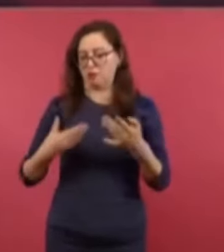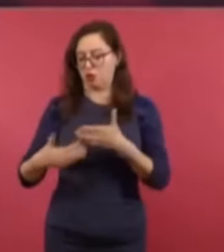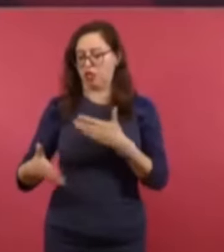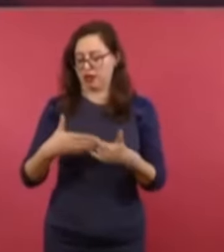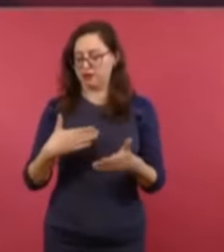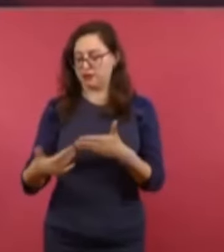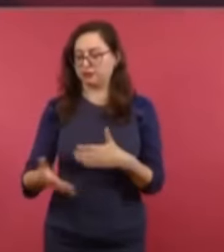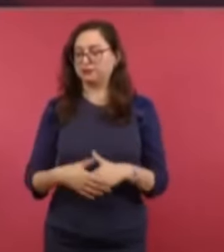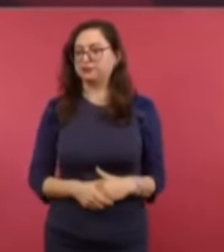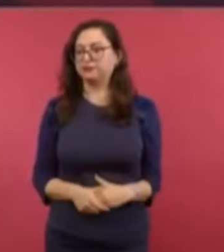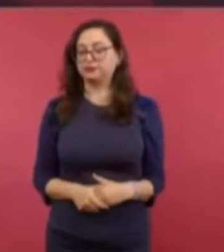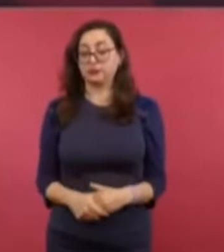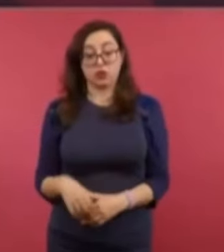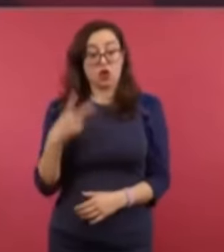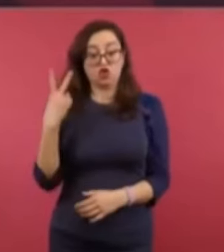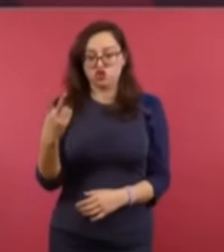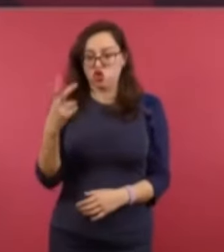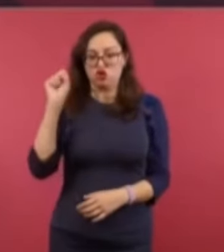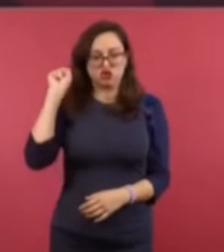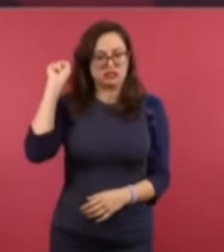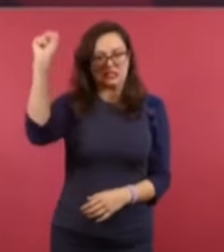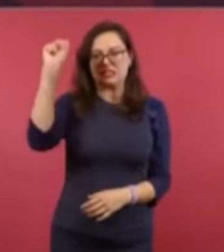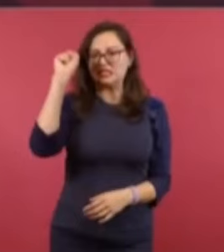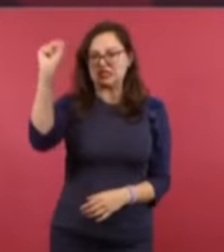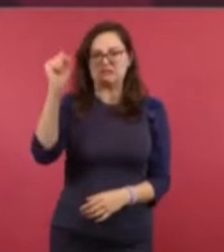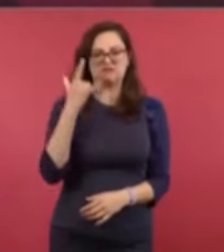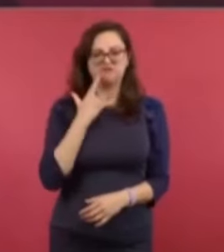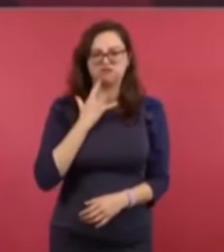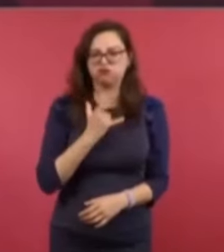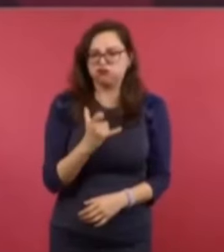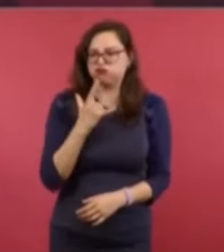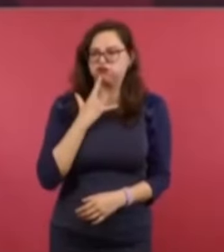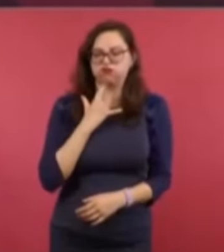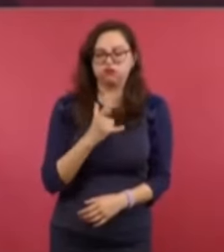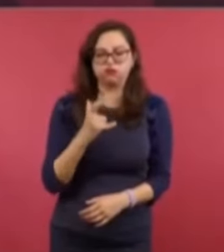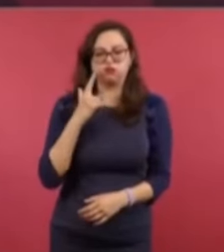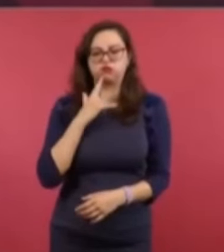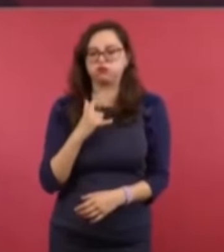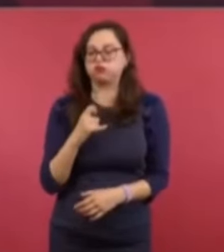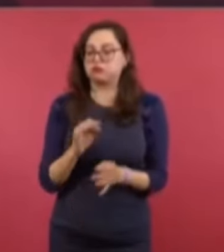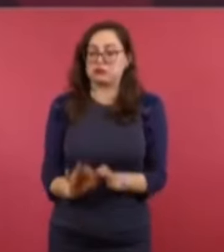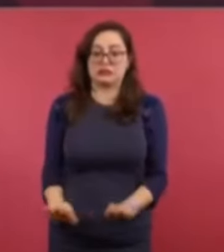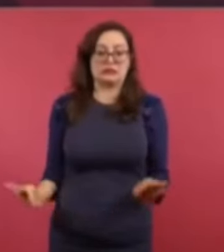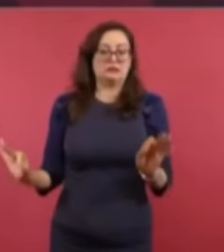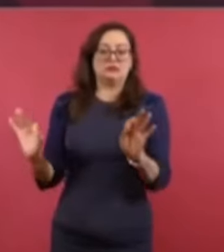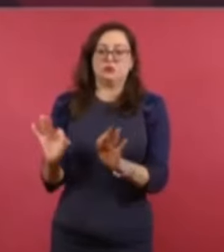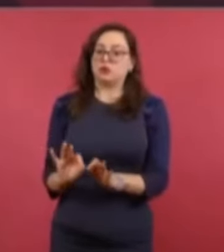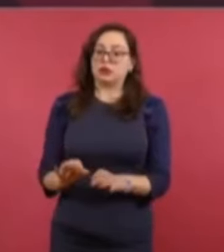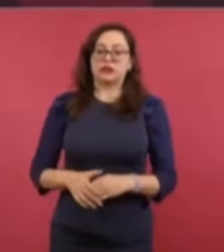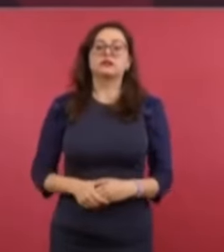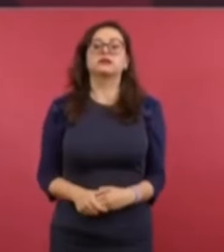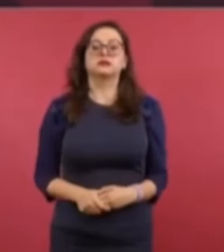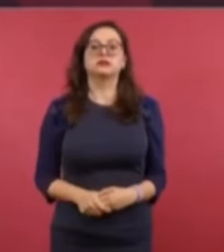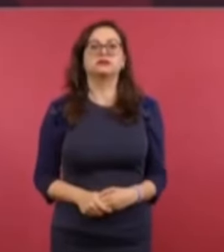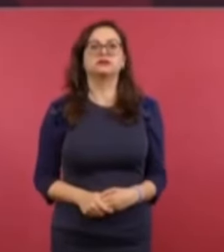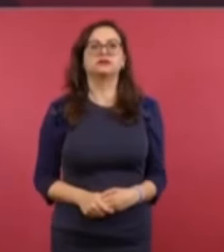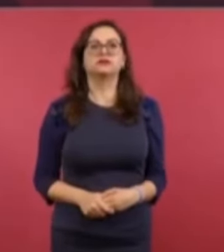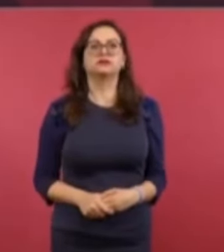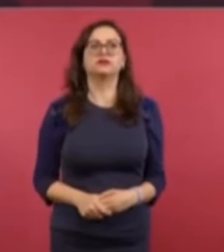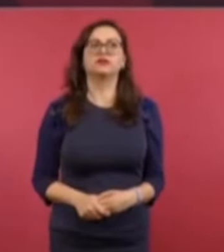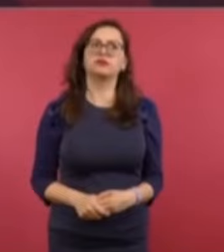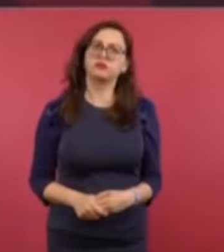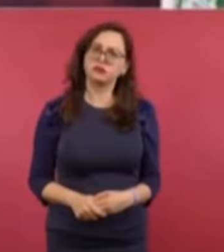importantes. Bueno, antes incluiría el